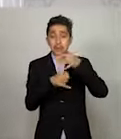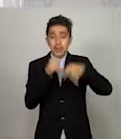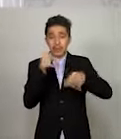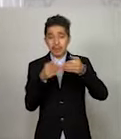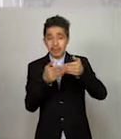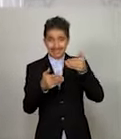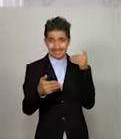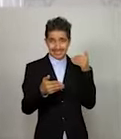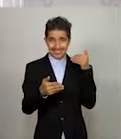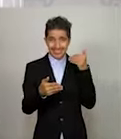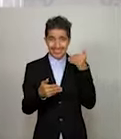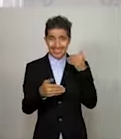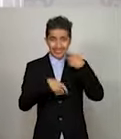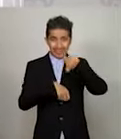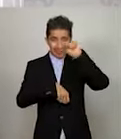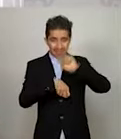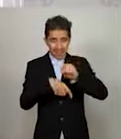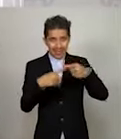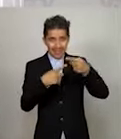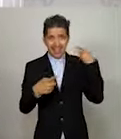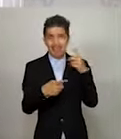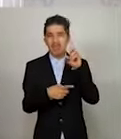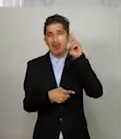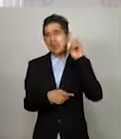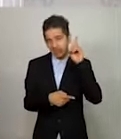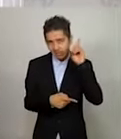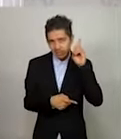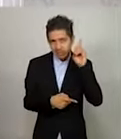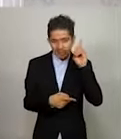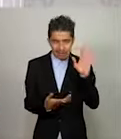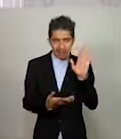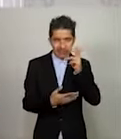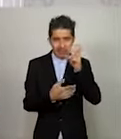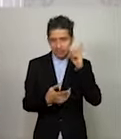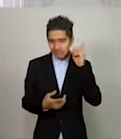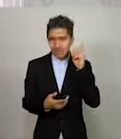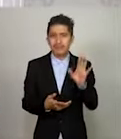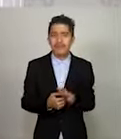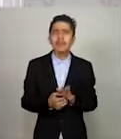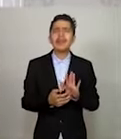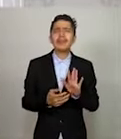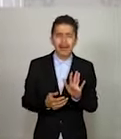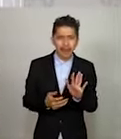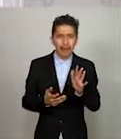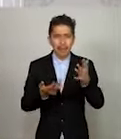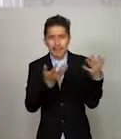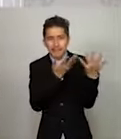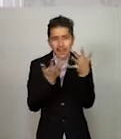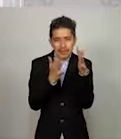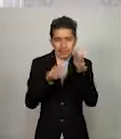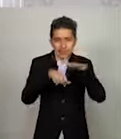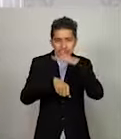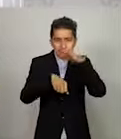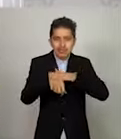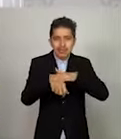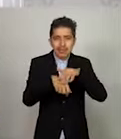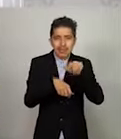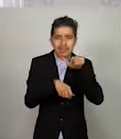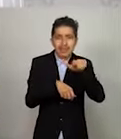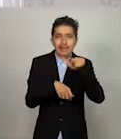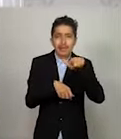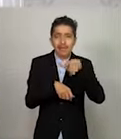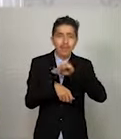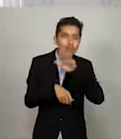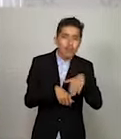que terminó este domingo pasado, el domingo anterior, tuvimos en promedio